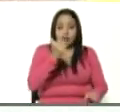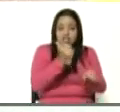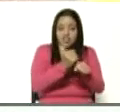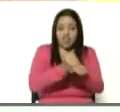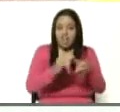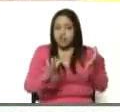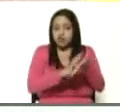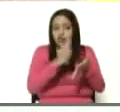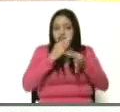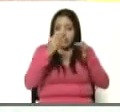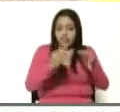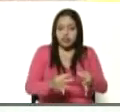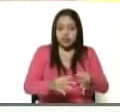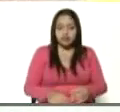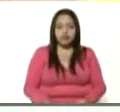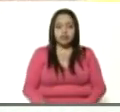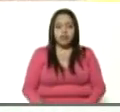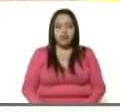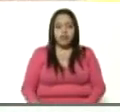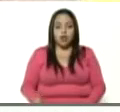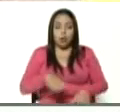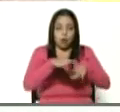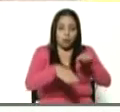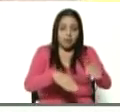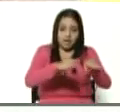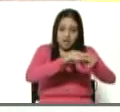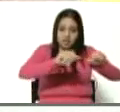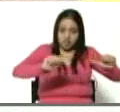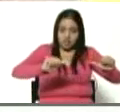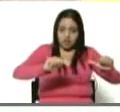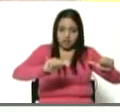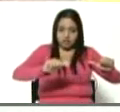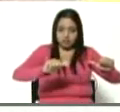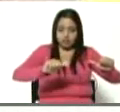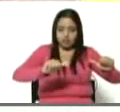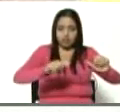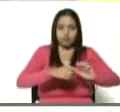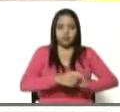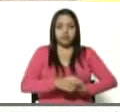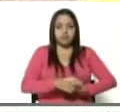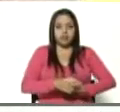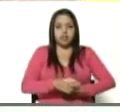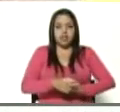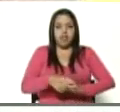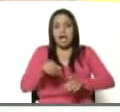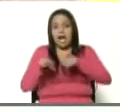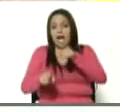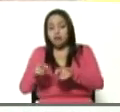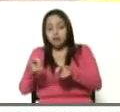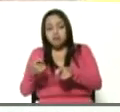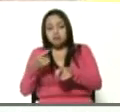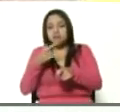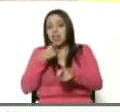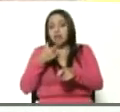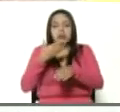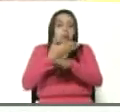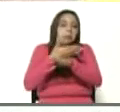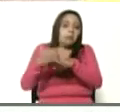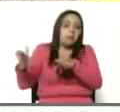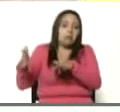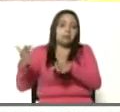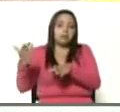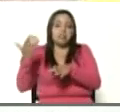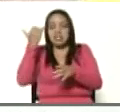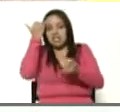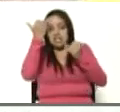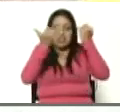la realidad, con los pies sobre la tierra, al quien le gusta desechar las falsas